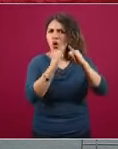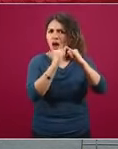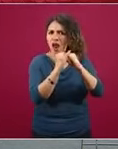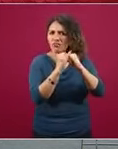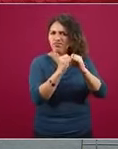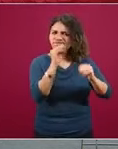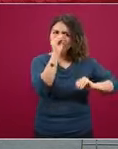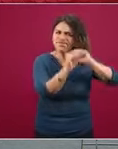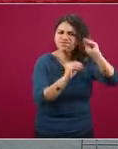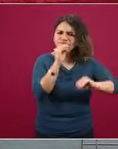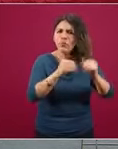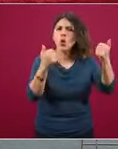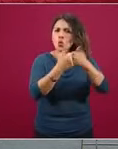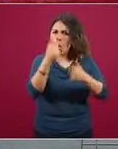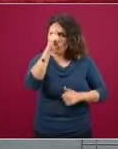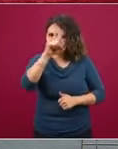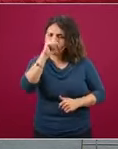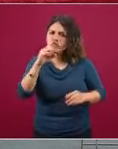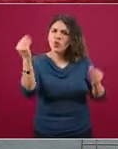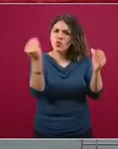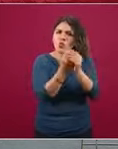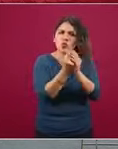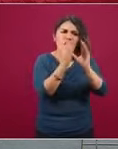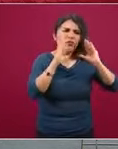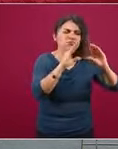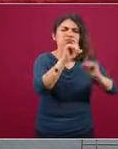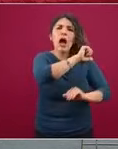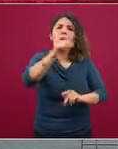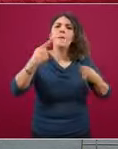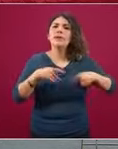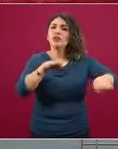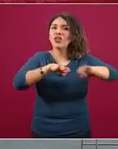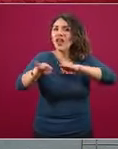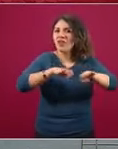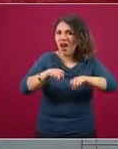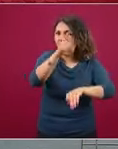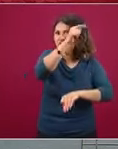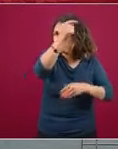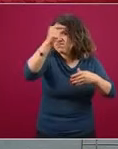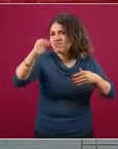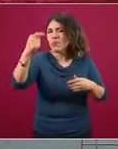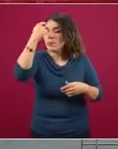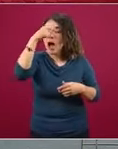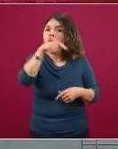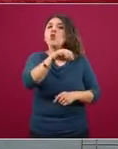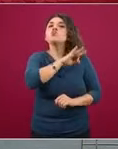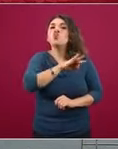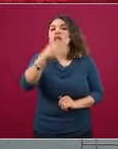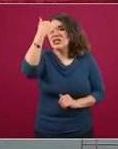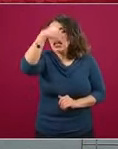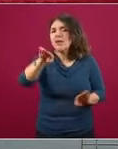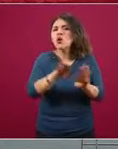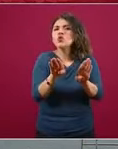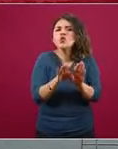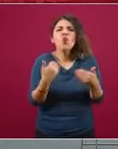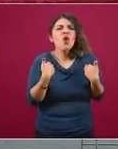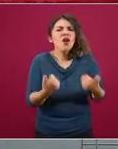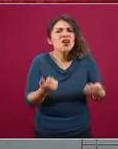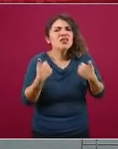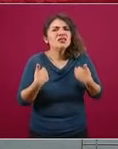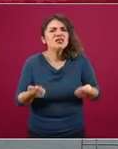capacitando servidores, servidores públicos, ministerios públicos, para que se entienda